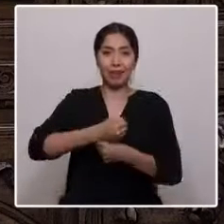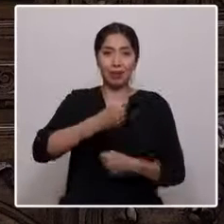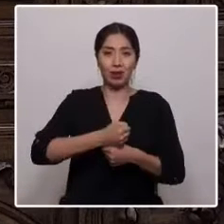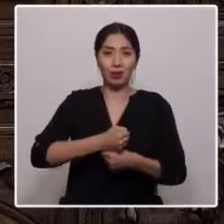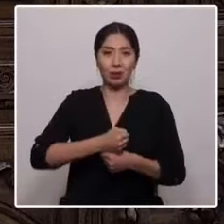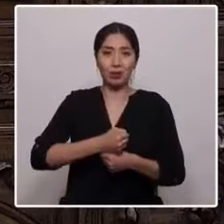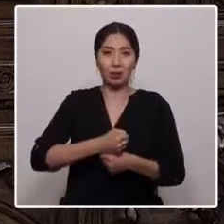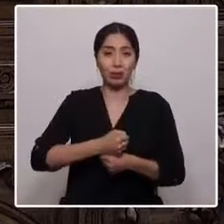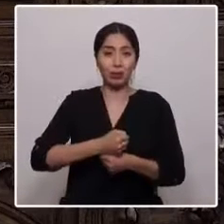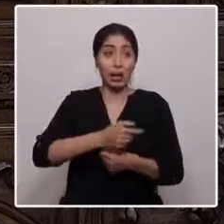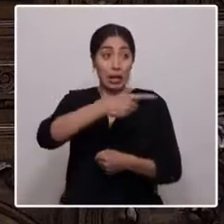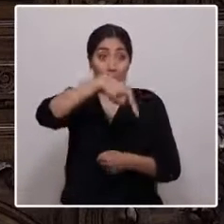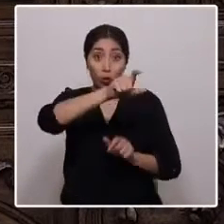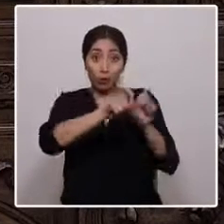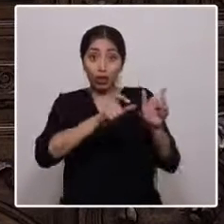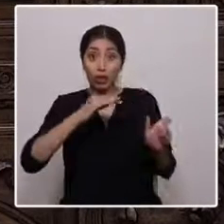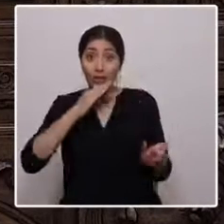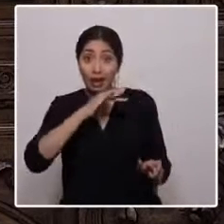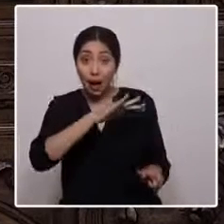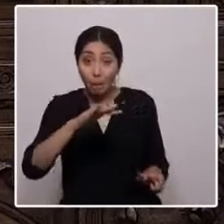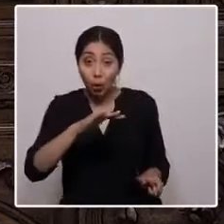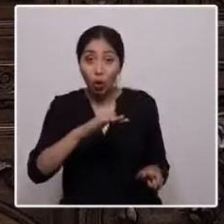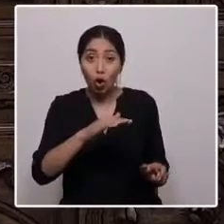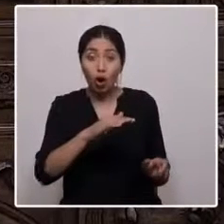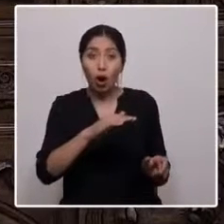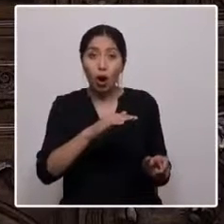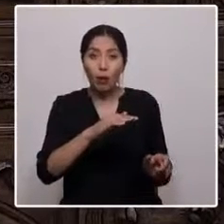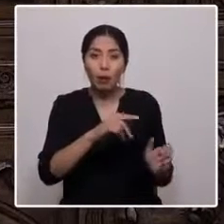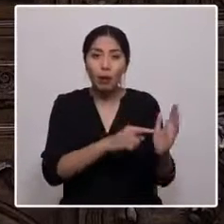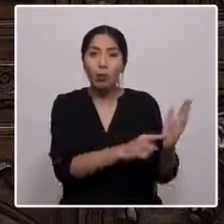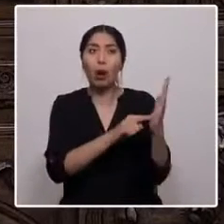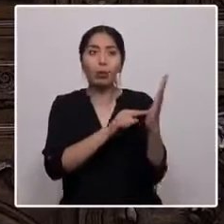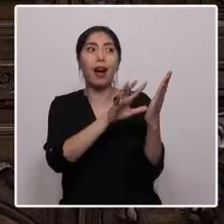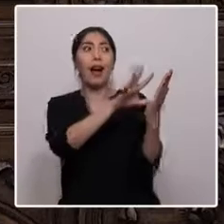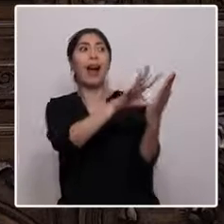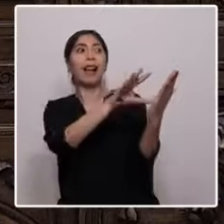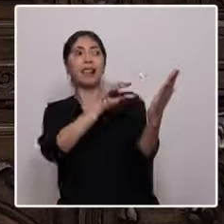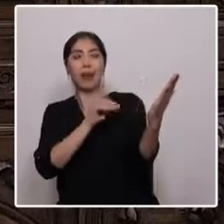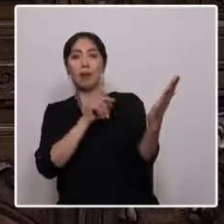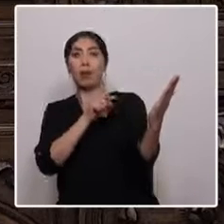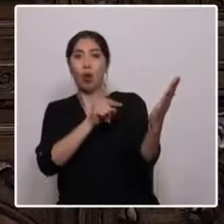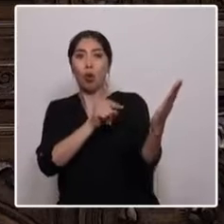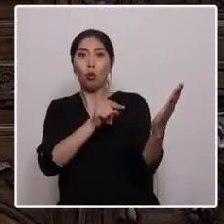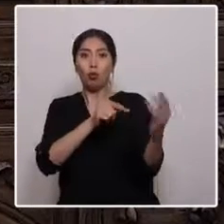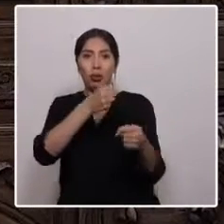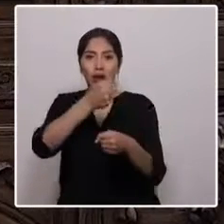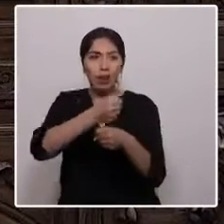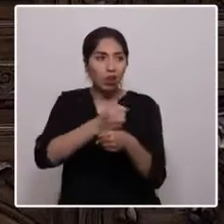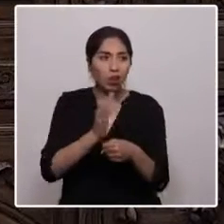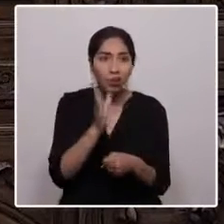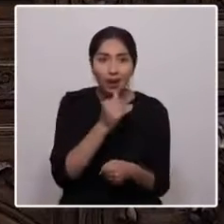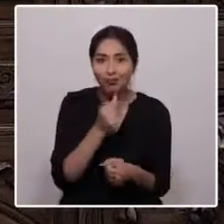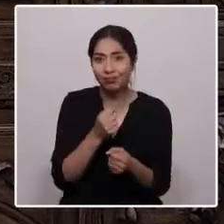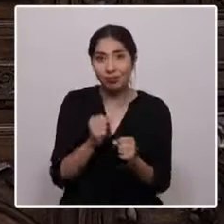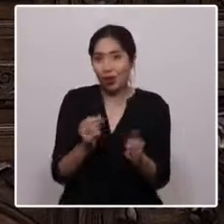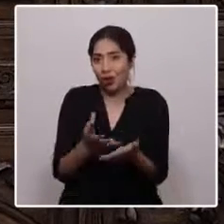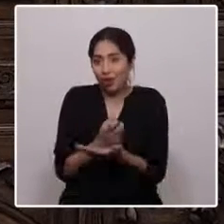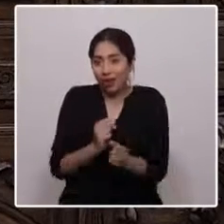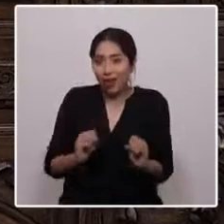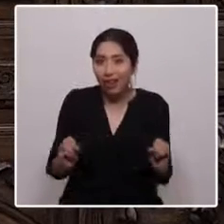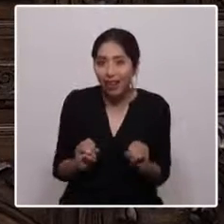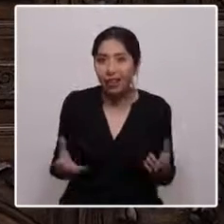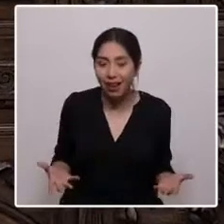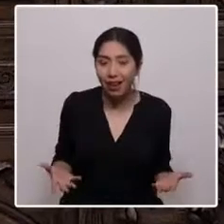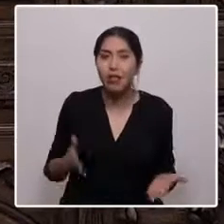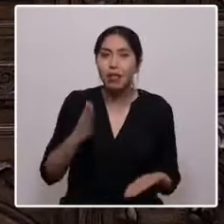Ellos me mostraron con su ejemplo que sin trabajo y esfuerzo nada se logra, y que escapando, como se